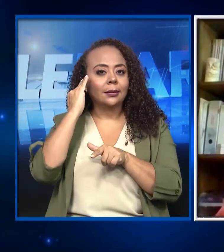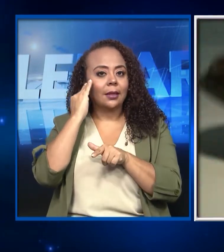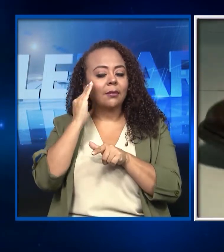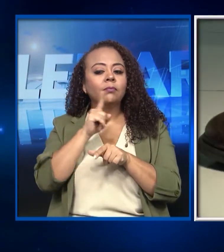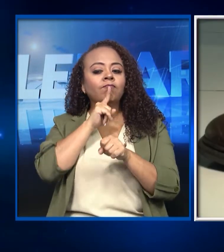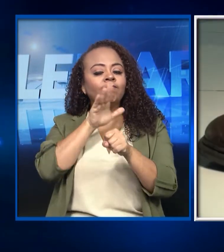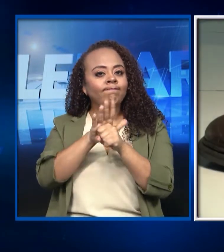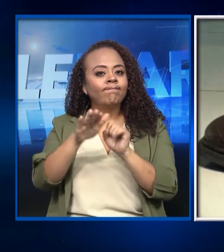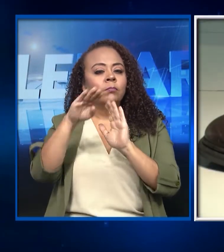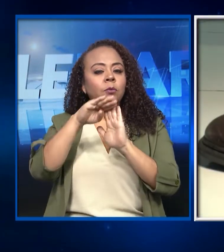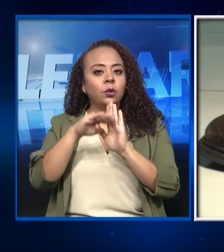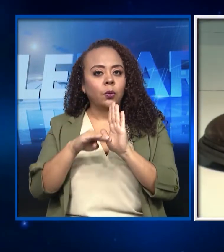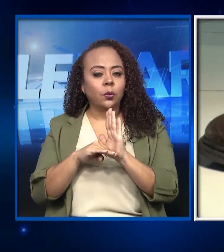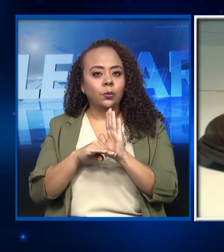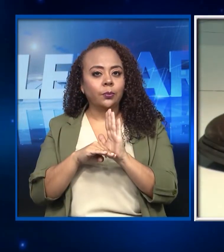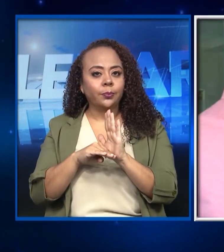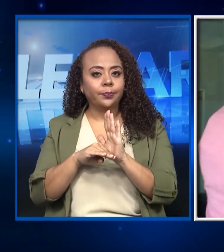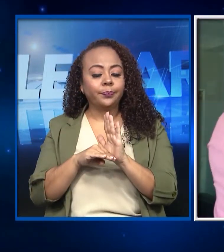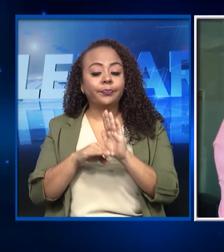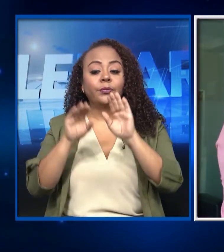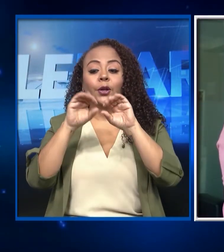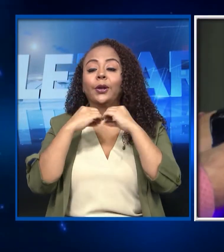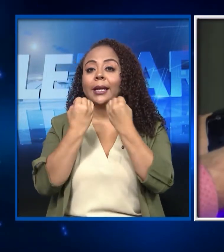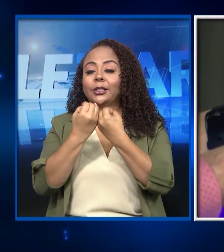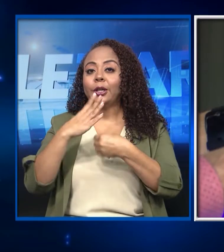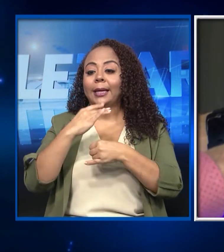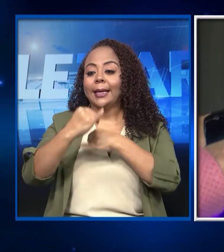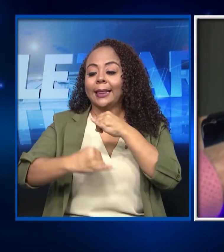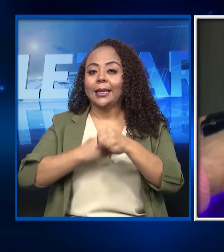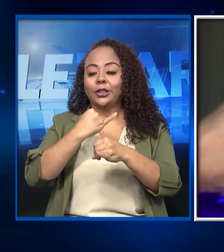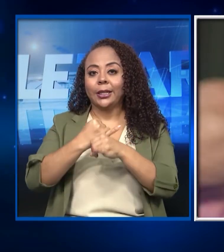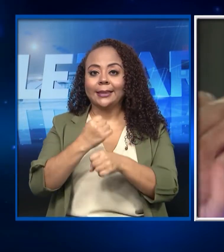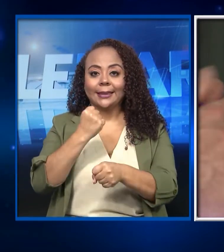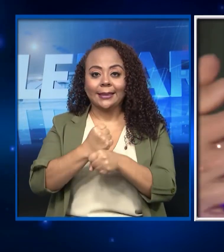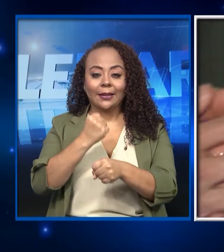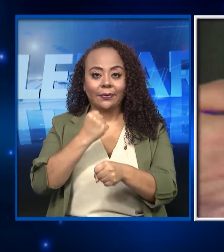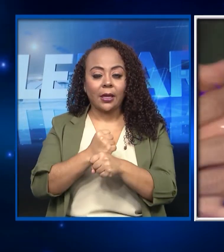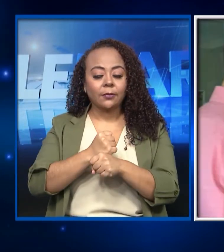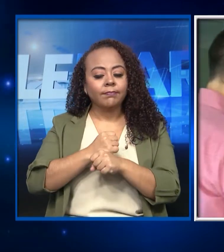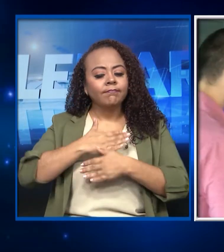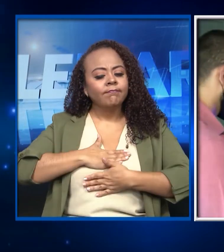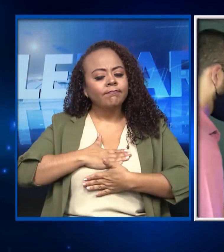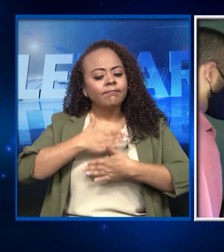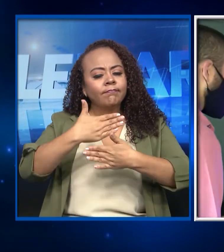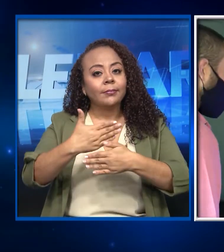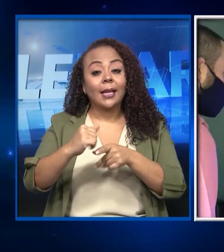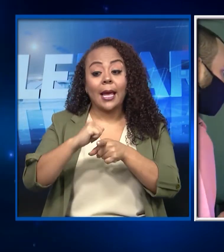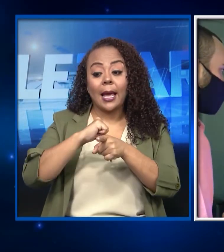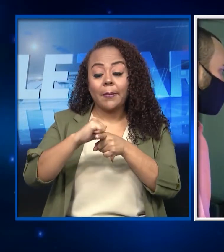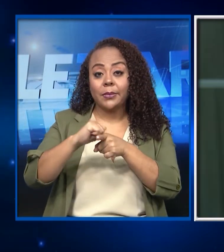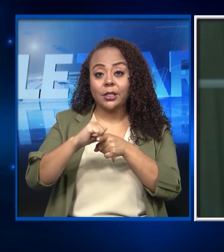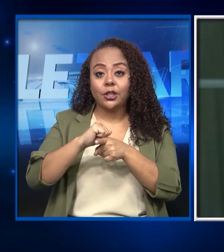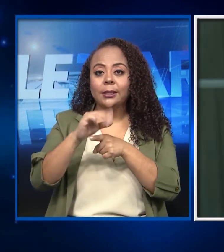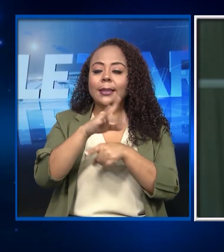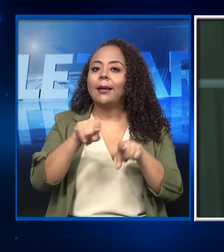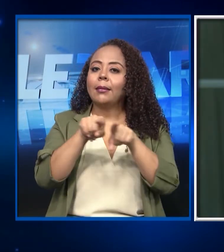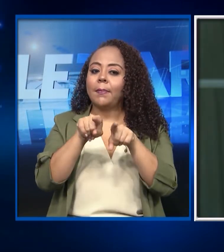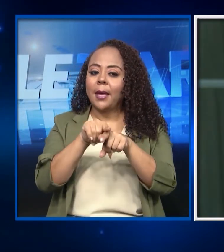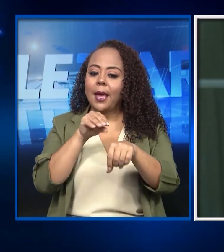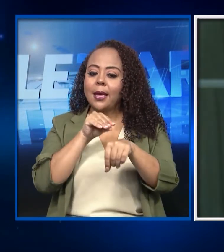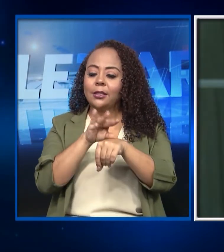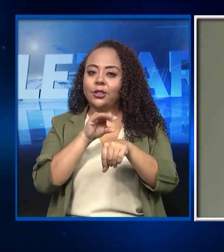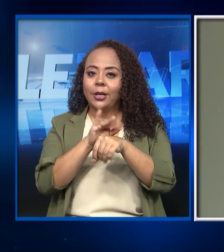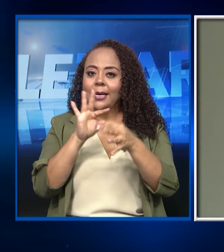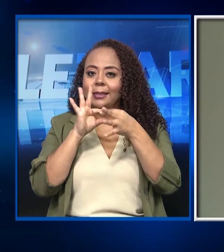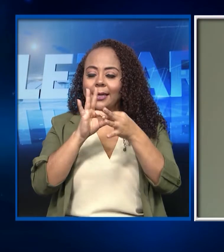cumpliendo los protocolos. La Organización Internacional del Trabajo pone a su disposición capacitaciones y asesorías en este